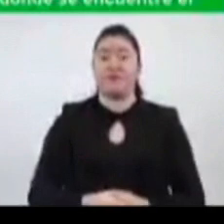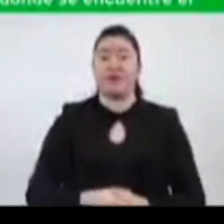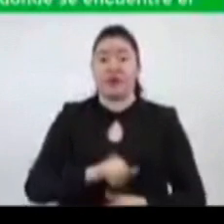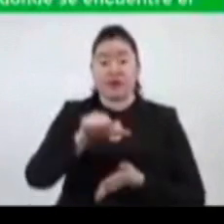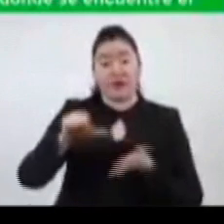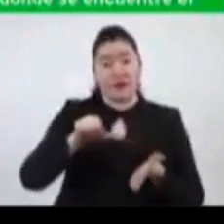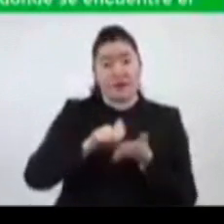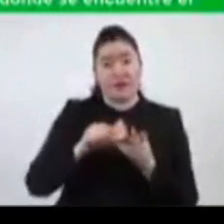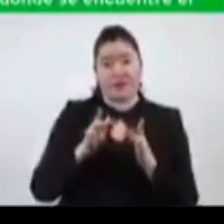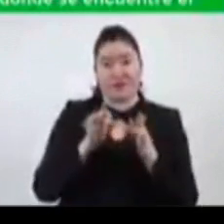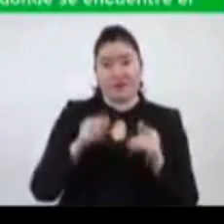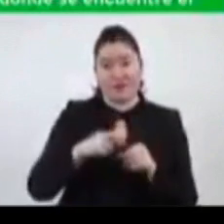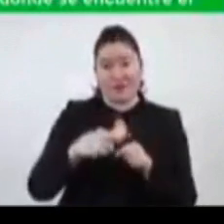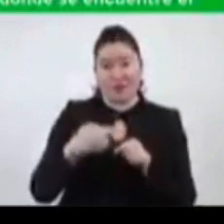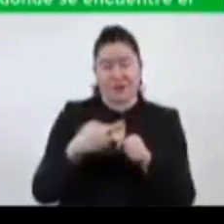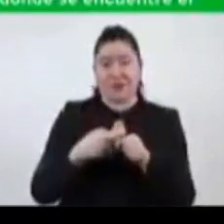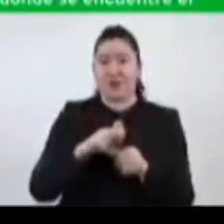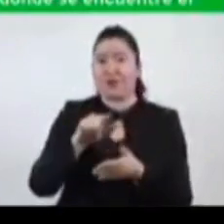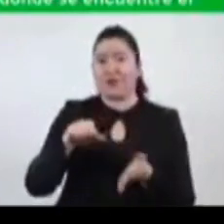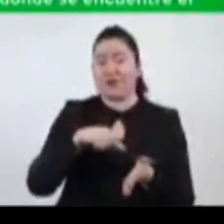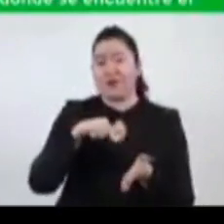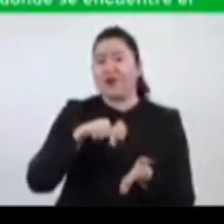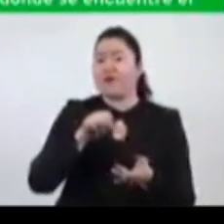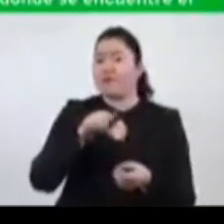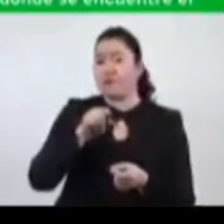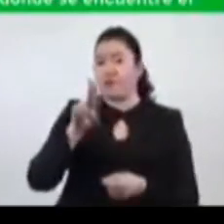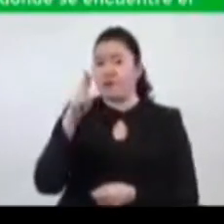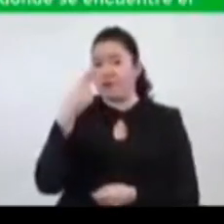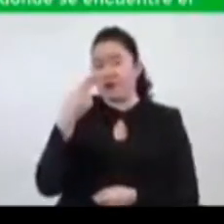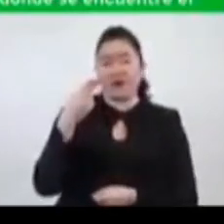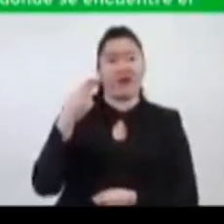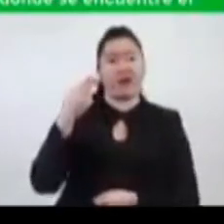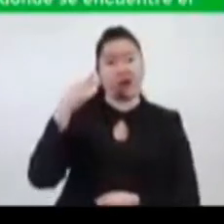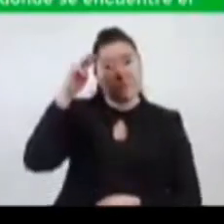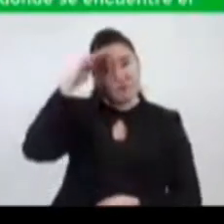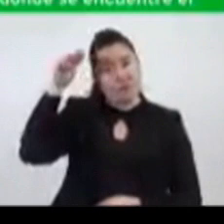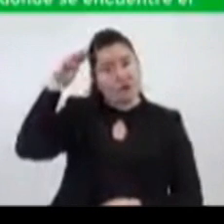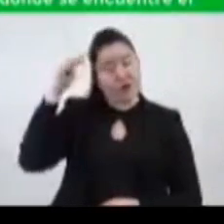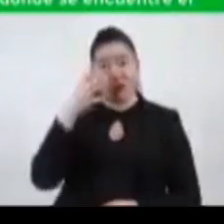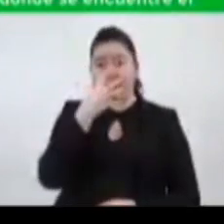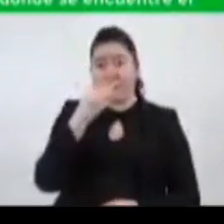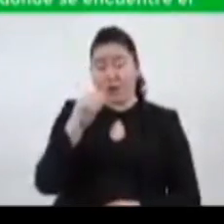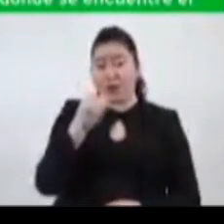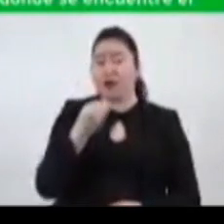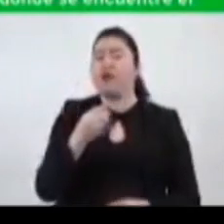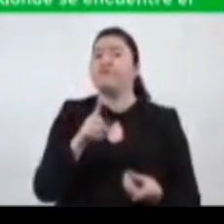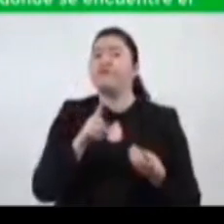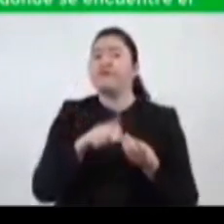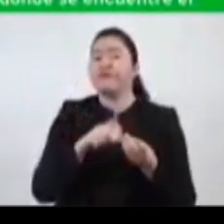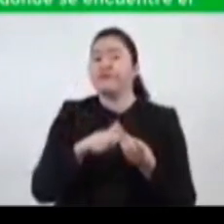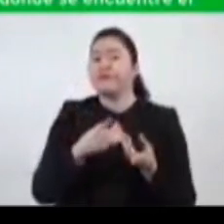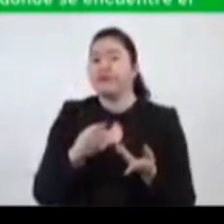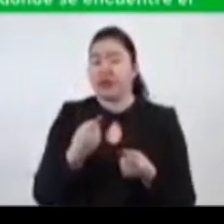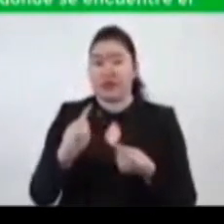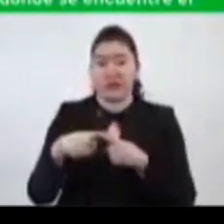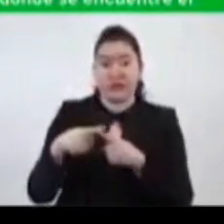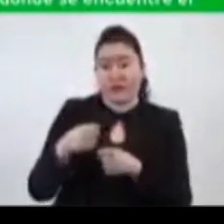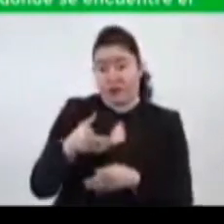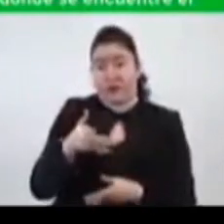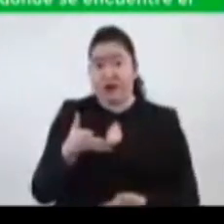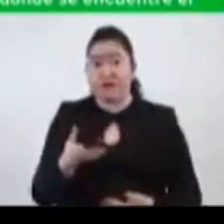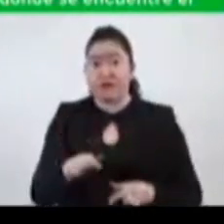El Pepsi Center y la Universidad de la Marina, en Coyoacán, para los maestros, maestras y personal educativo,